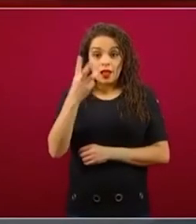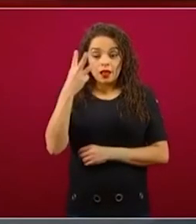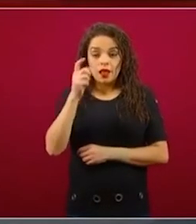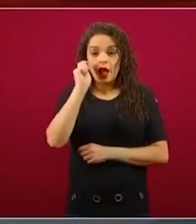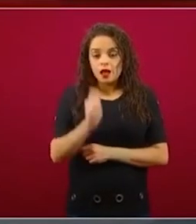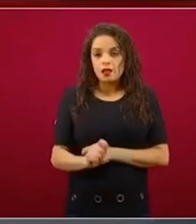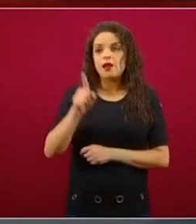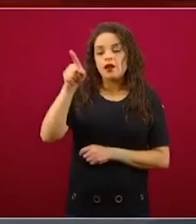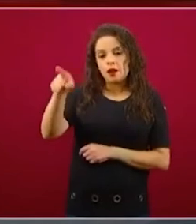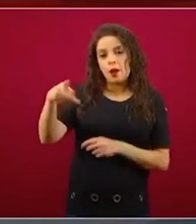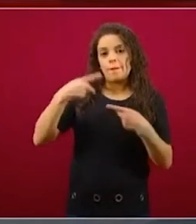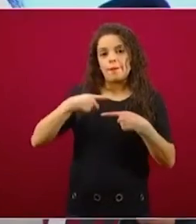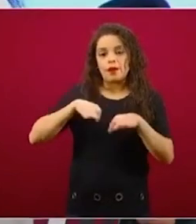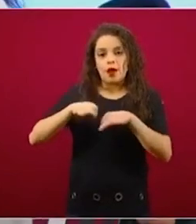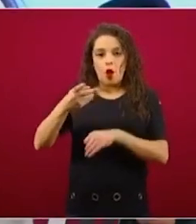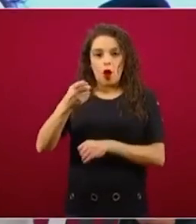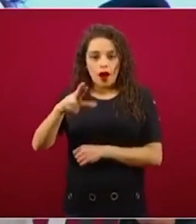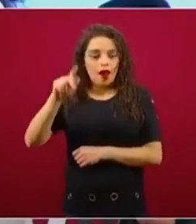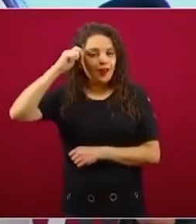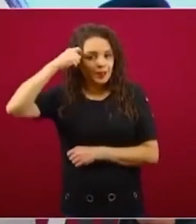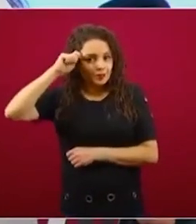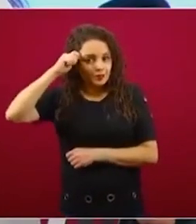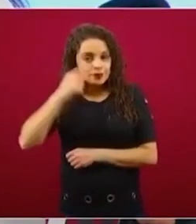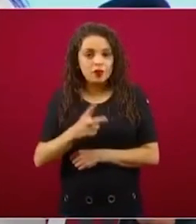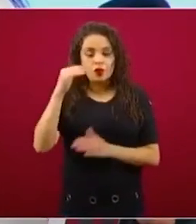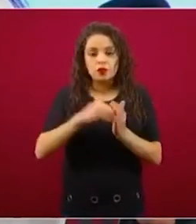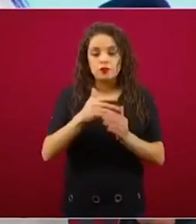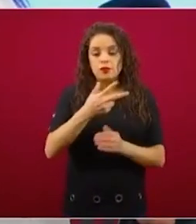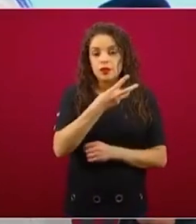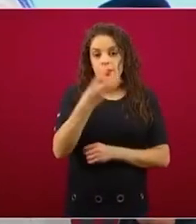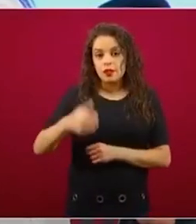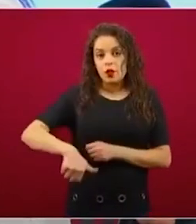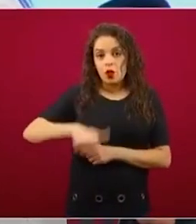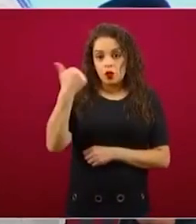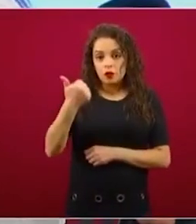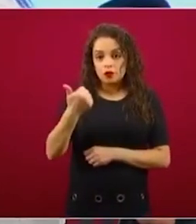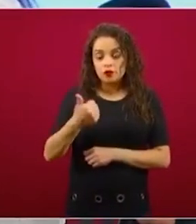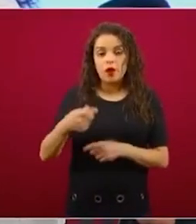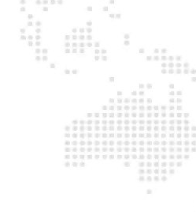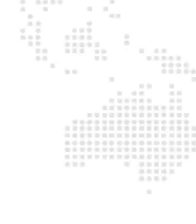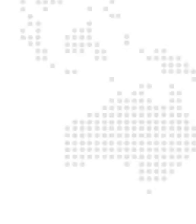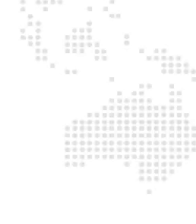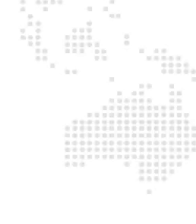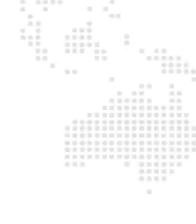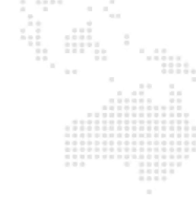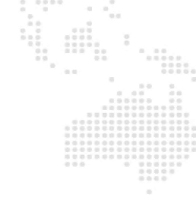trabajadoras del hogar y 2 mil 311 a personas trabajadoras independientes.